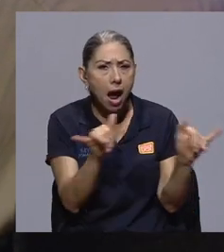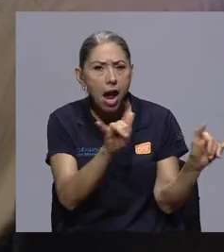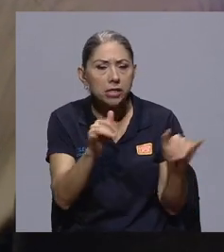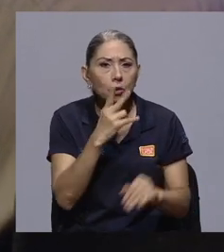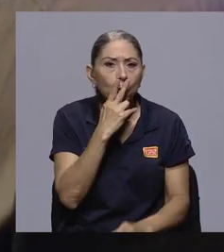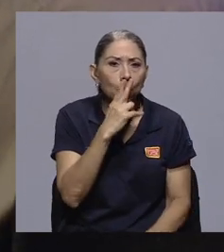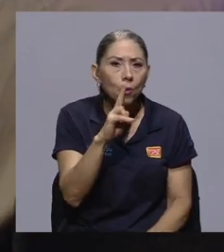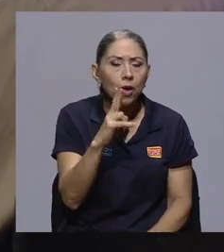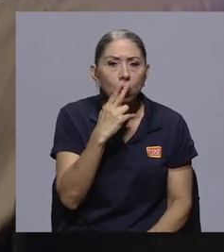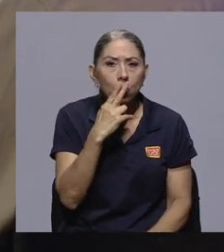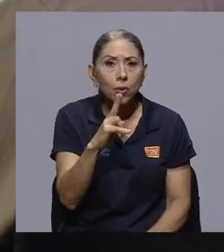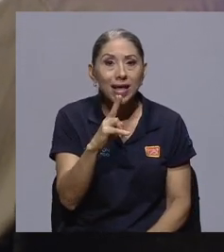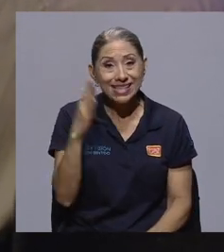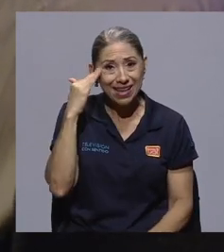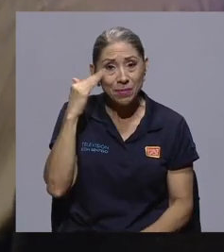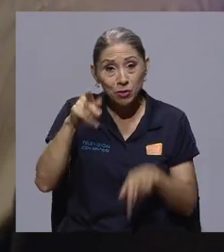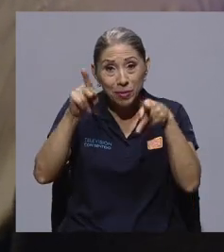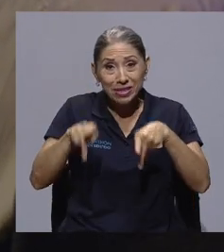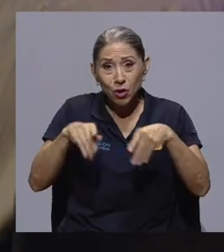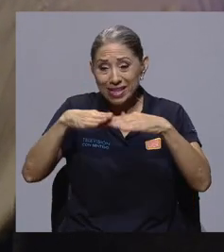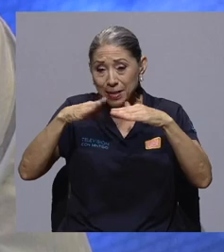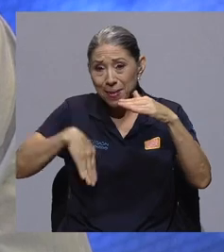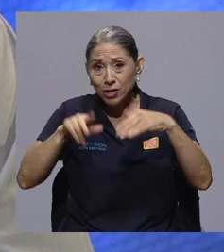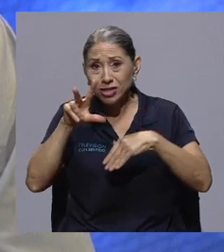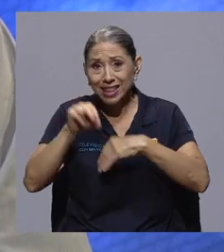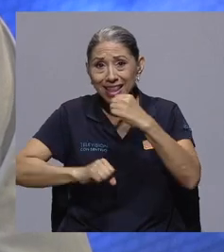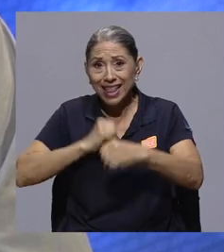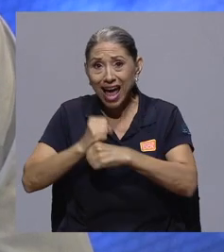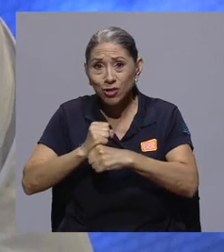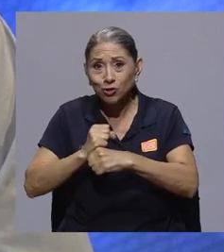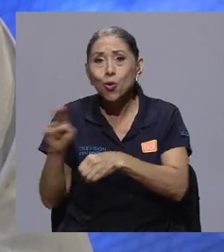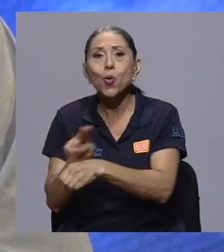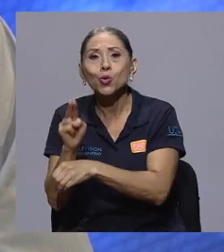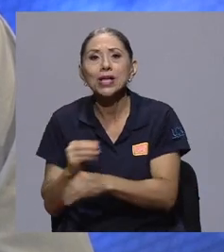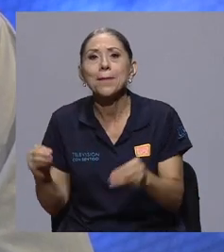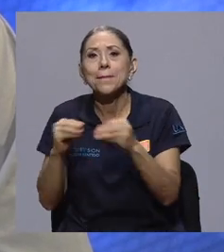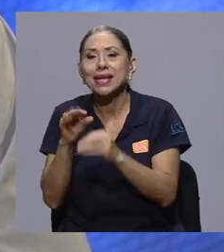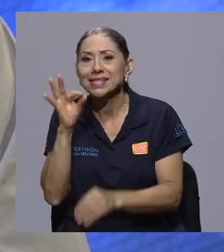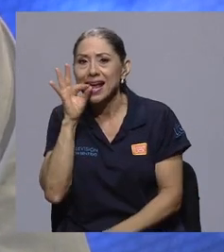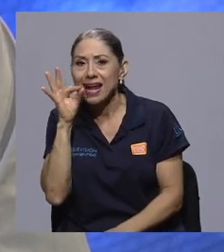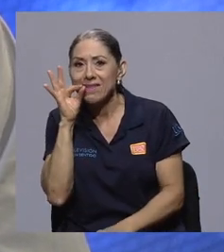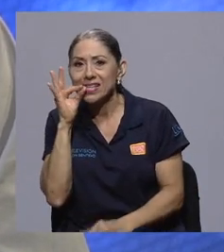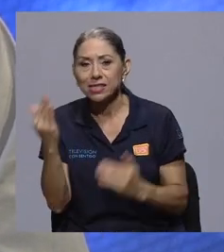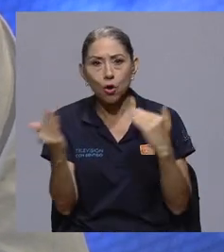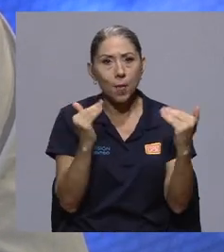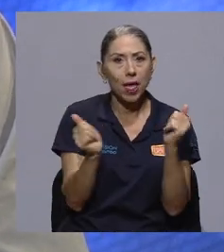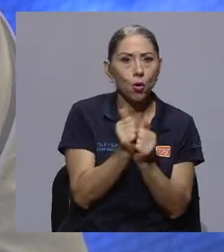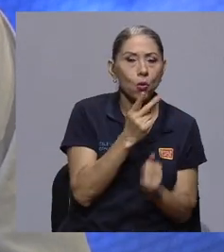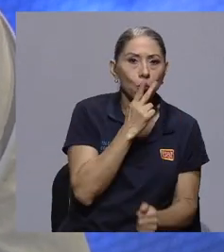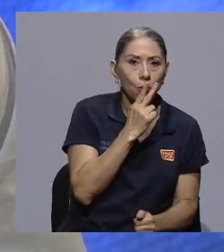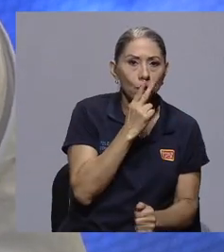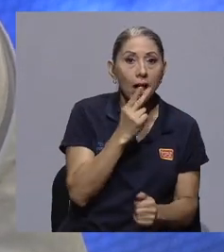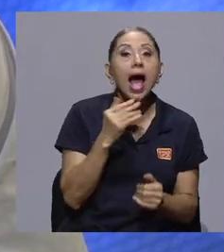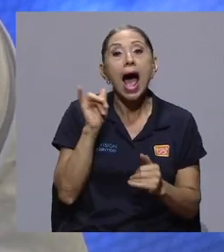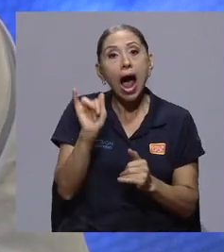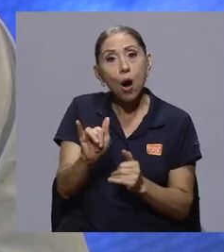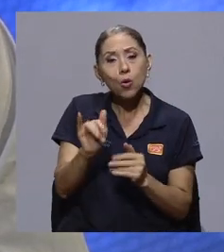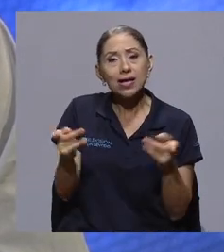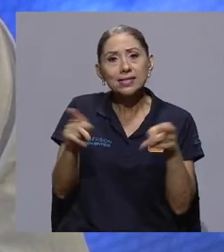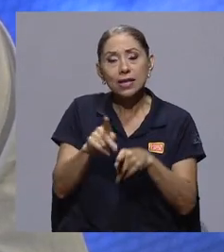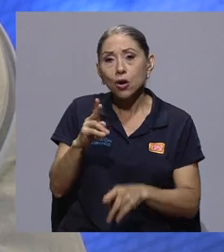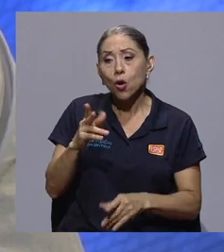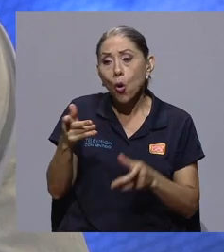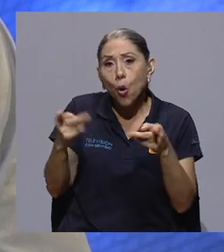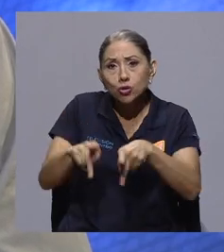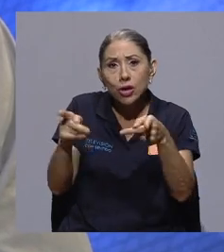tabaco. De hecho, sabemos que entre personas menores de 30 años se suele consumir más cannabis que tabaco. Aún así, las consecuencias, digamos,